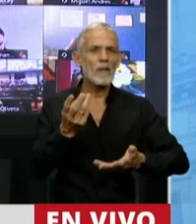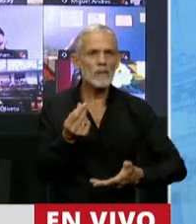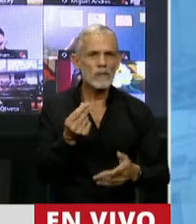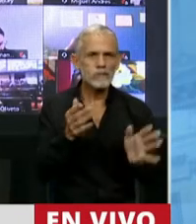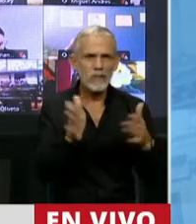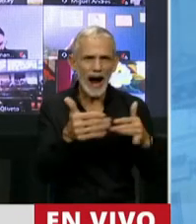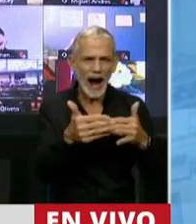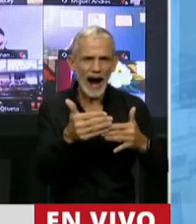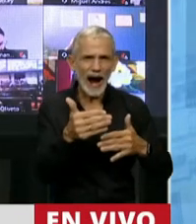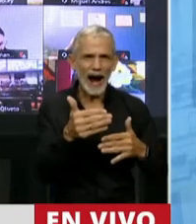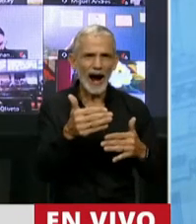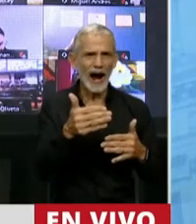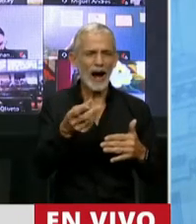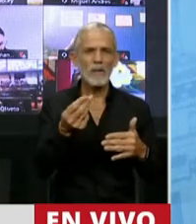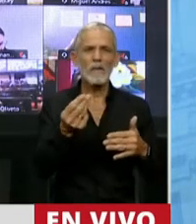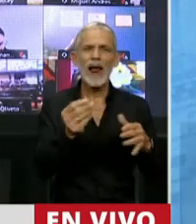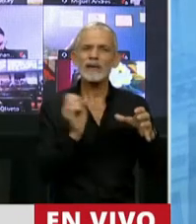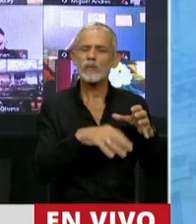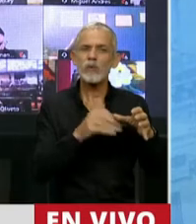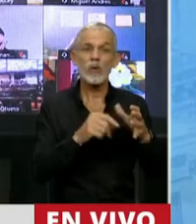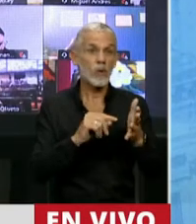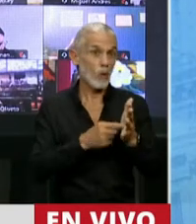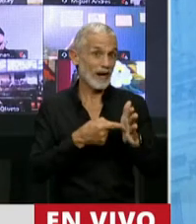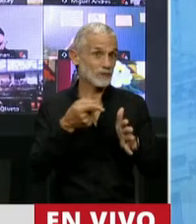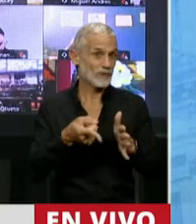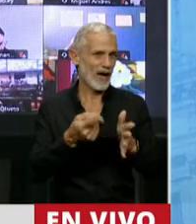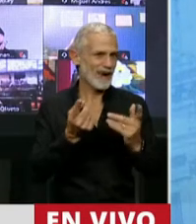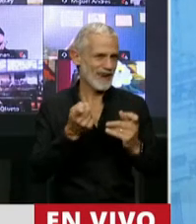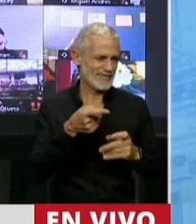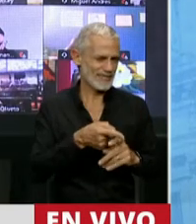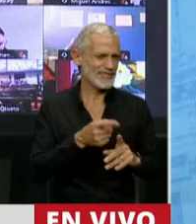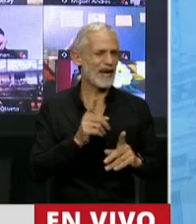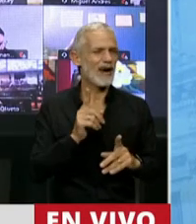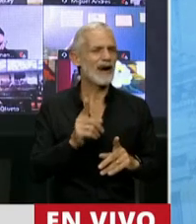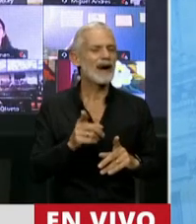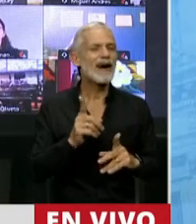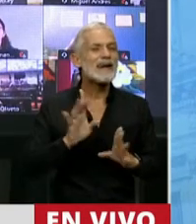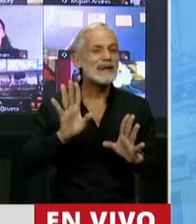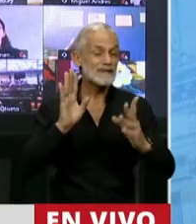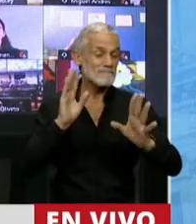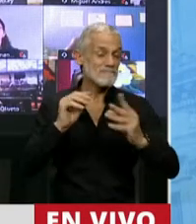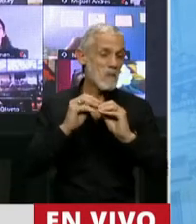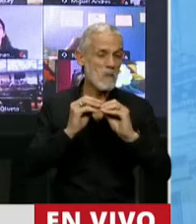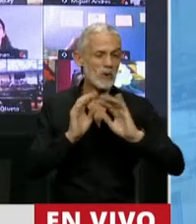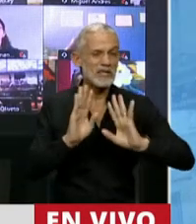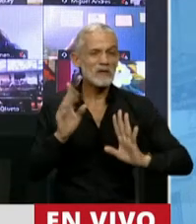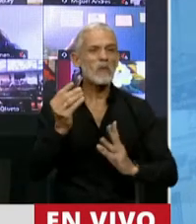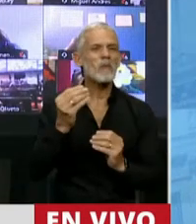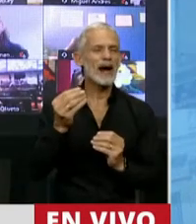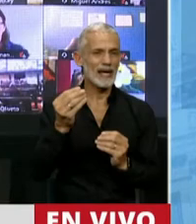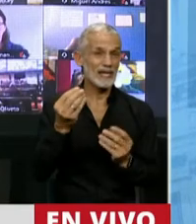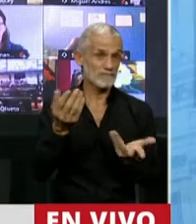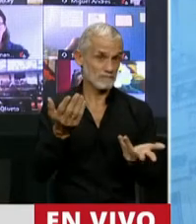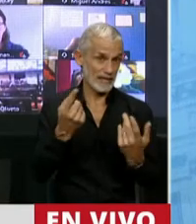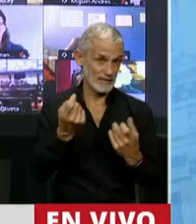la caja de los dineros de la Ciudad de Buenos Aires? ¿Este será el verdadero motivo que han tenido